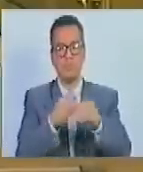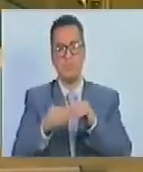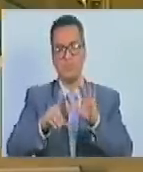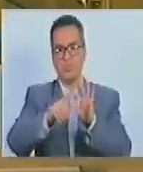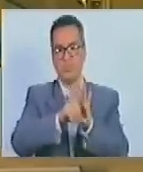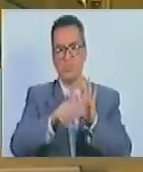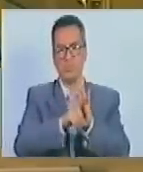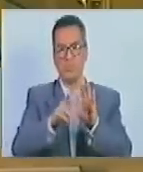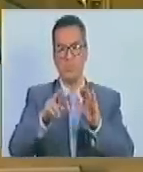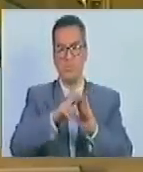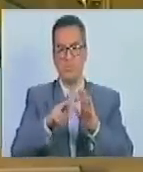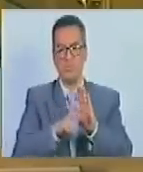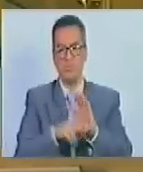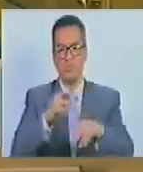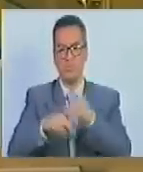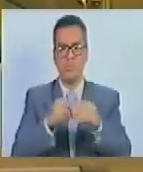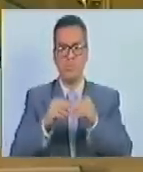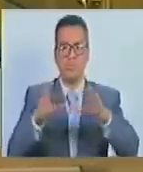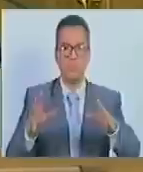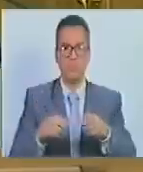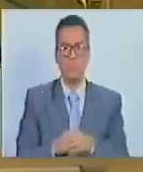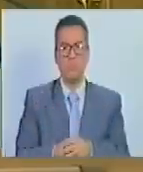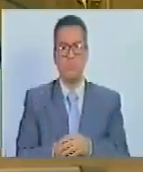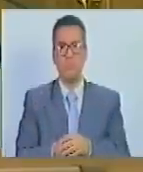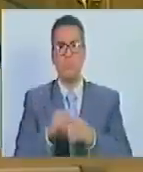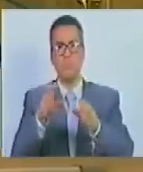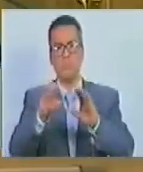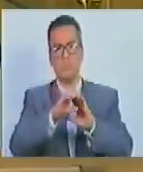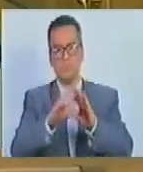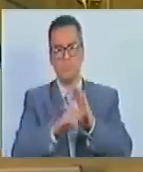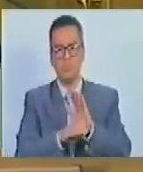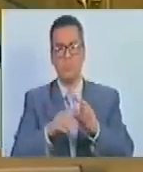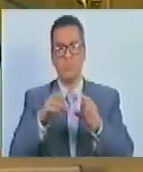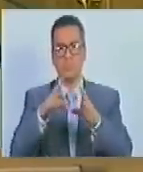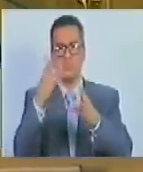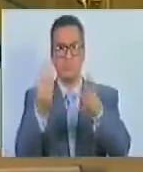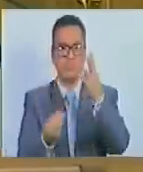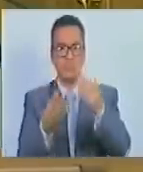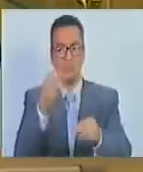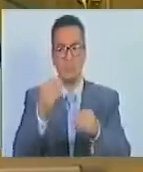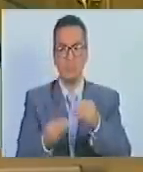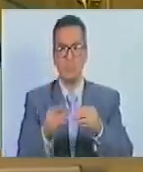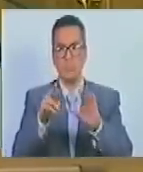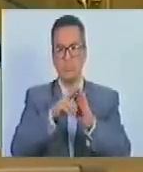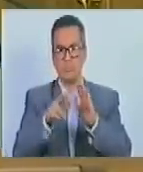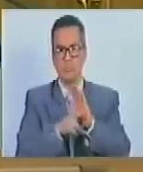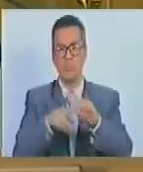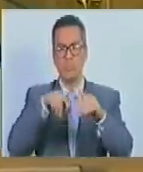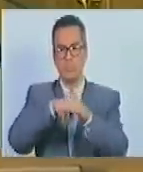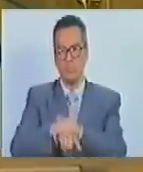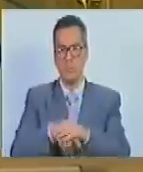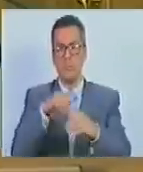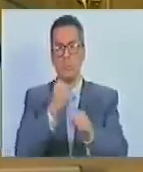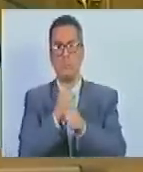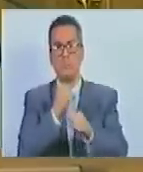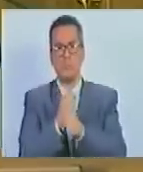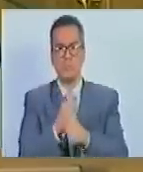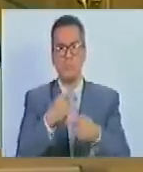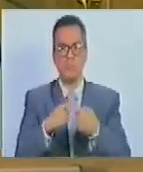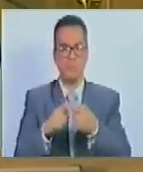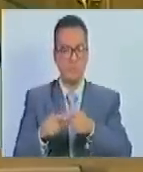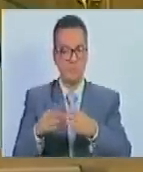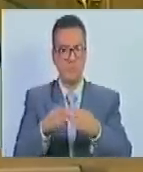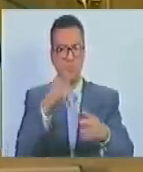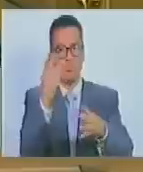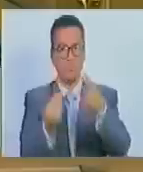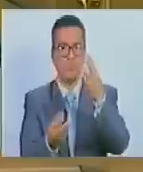ley, los reglamentos y resoluciones, así como los estatutos del Consejo Comunal, el reglamento interno de funcionamiento de las instancias del